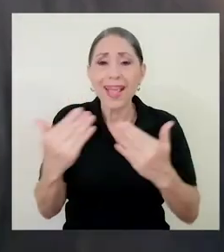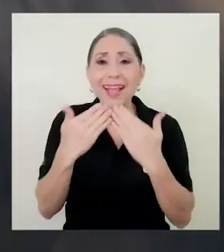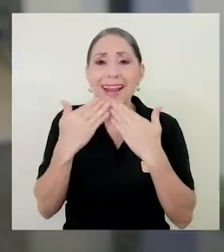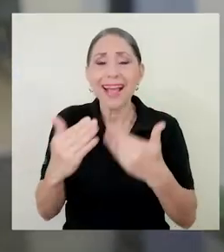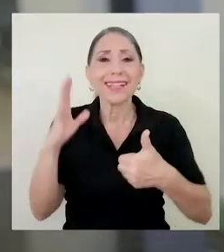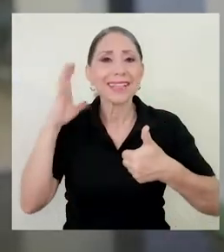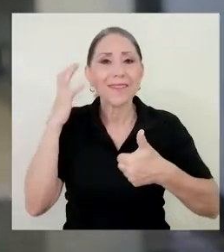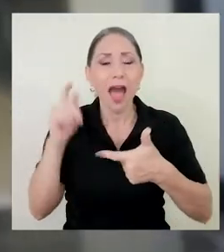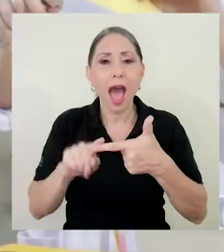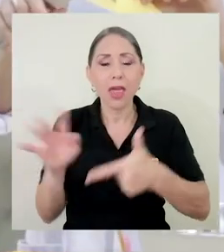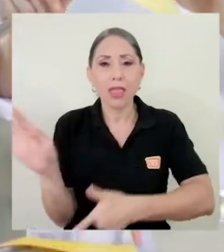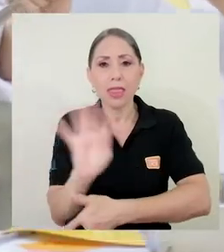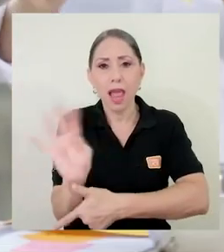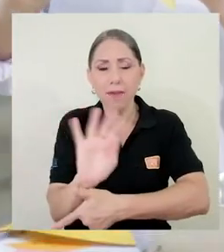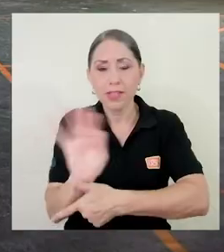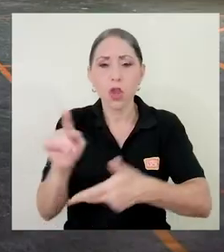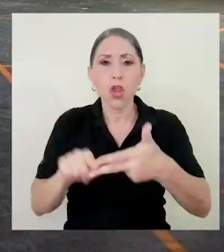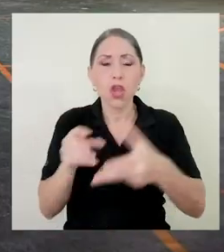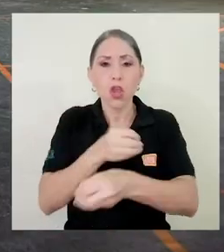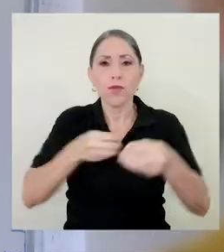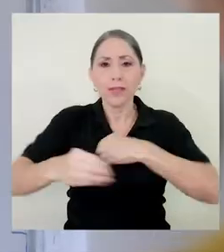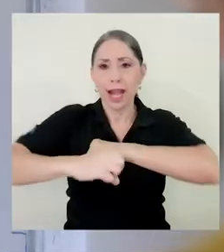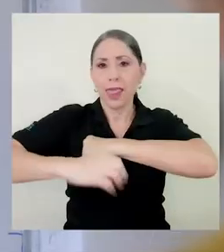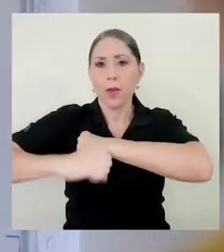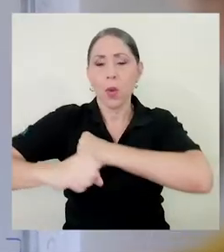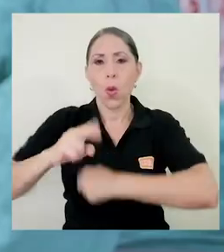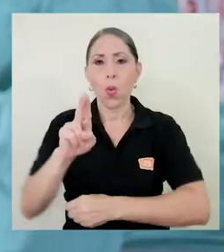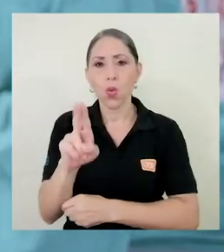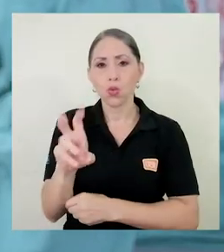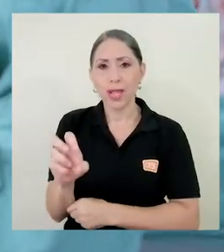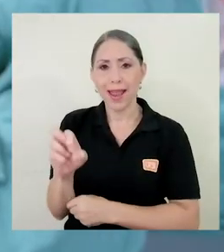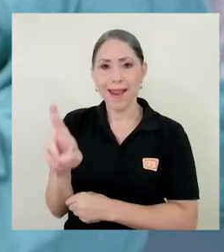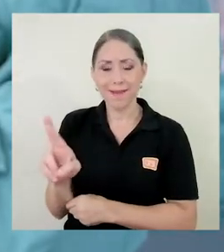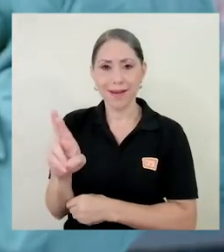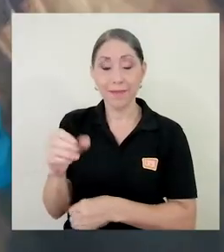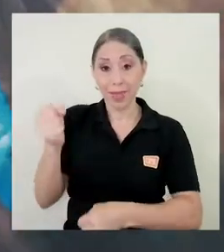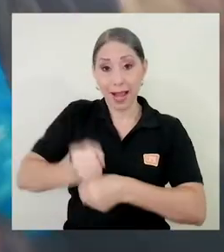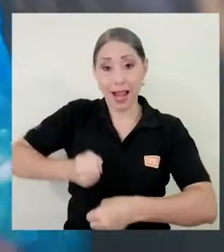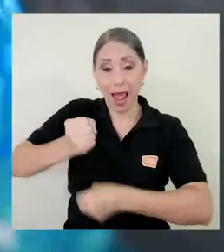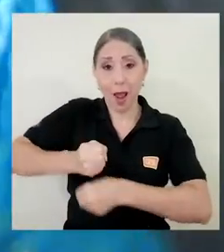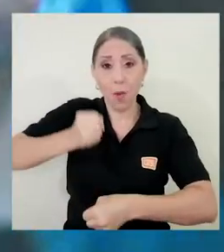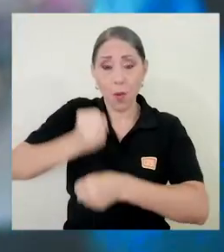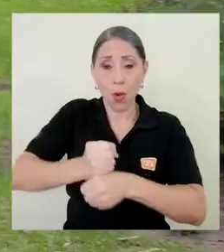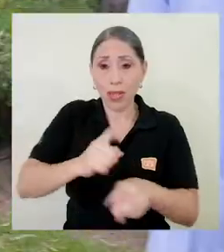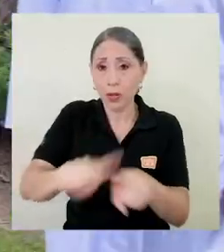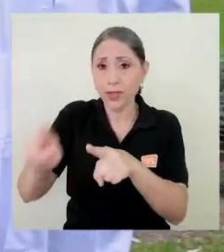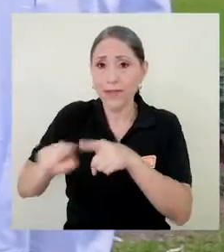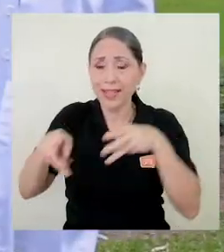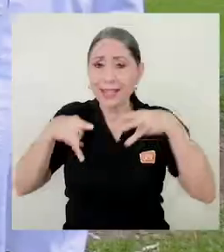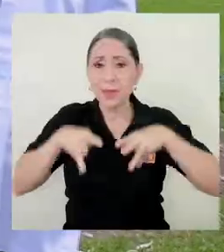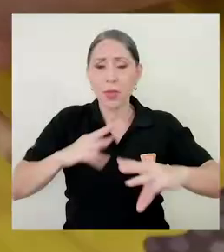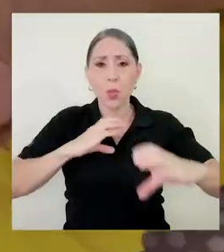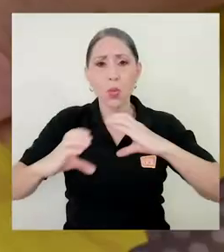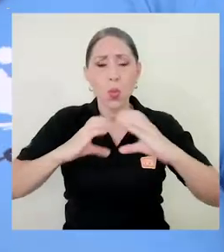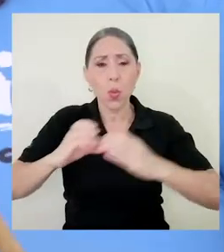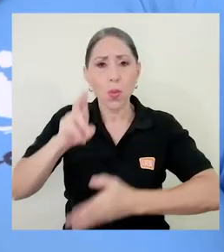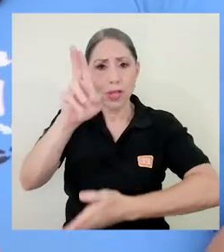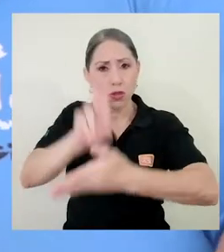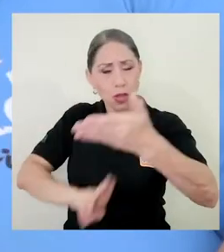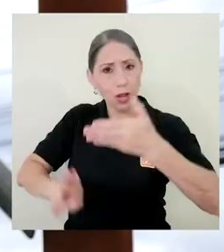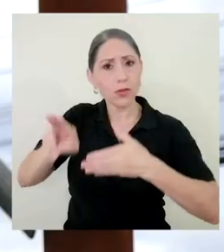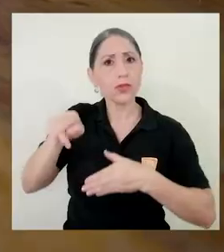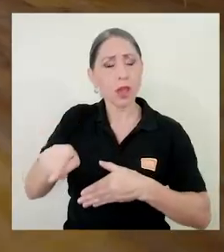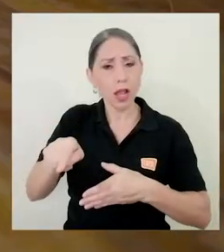televisión y a la oficina de divulgación de la UCR. La labor que desempeñaron los medios de comunicación de la